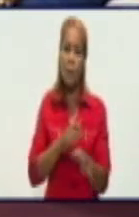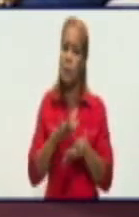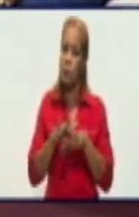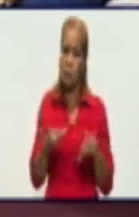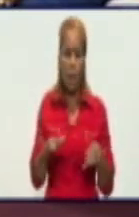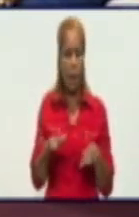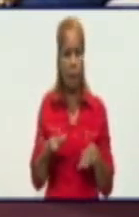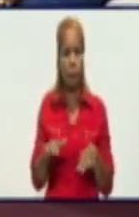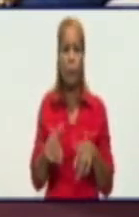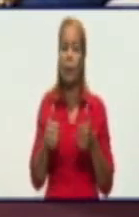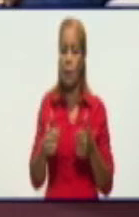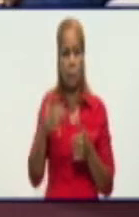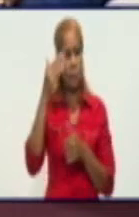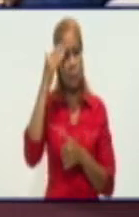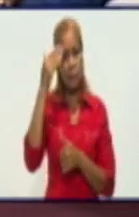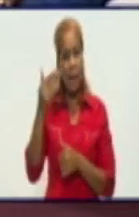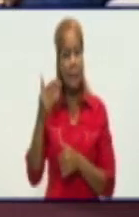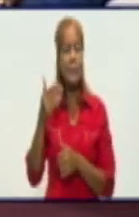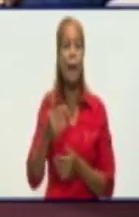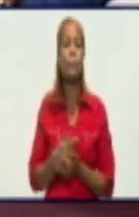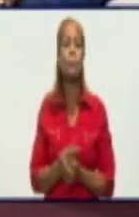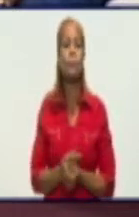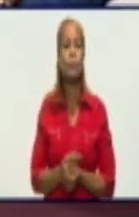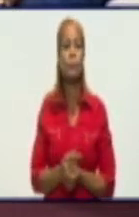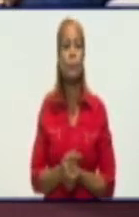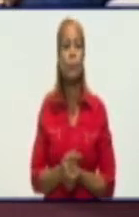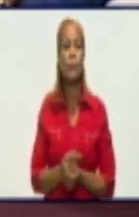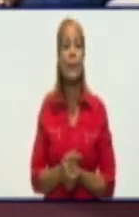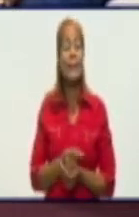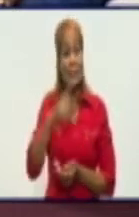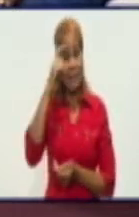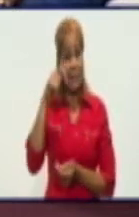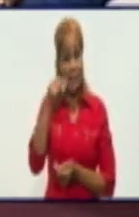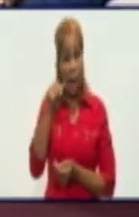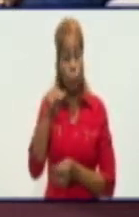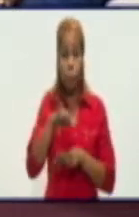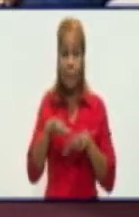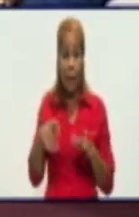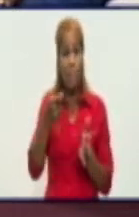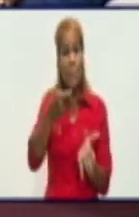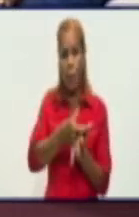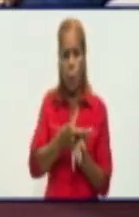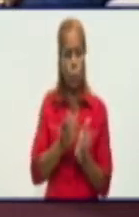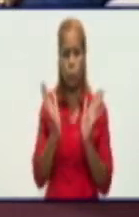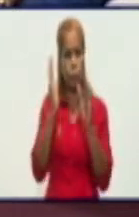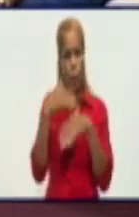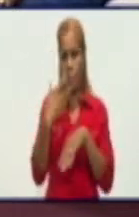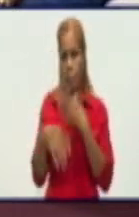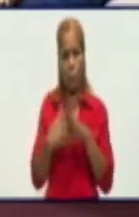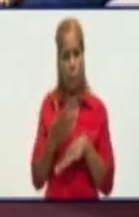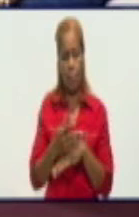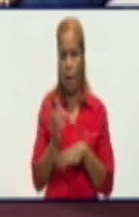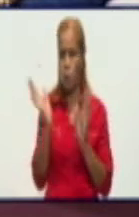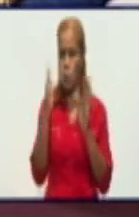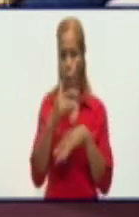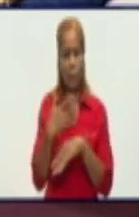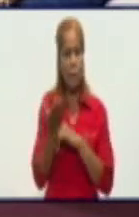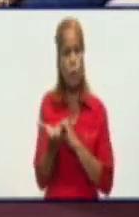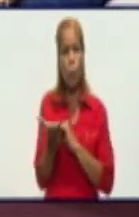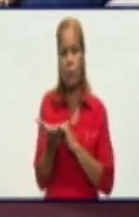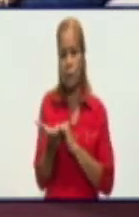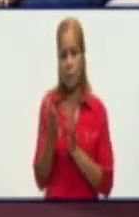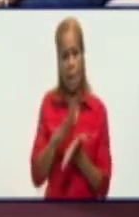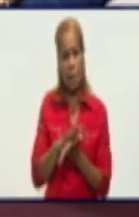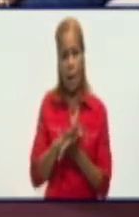la contribución especial a la seguridad social, la patente, el 10%, si ya usted aportó esto, o sea, bien, no hay que solicitar ninguna devolución, ya se